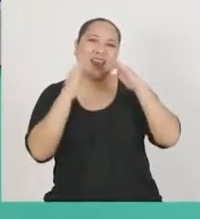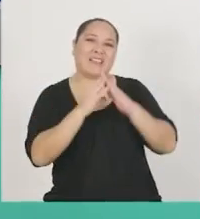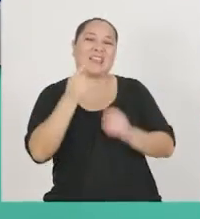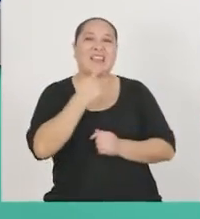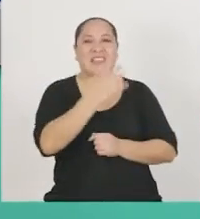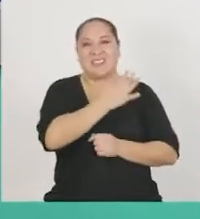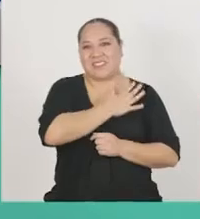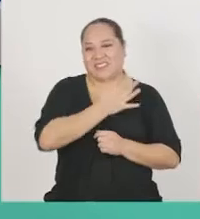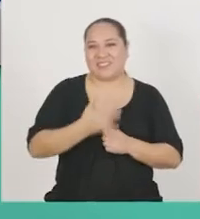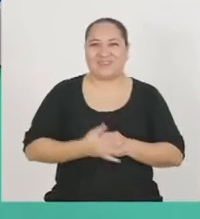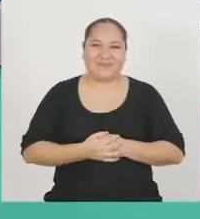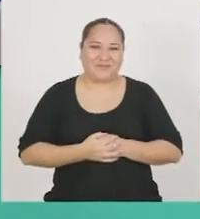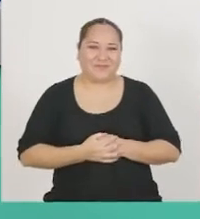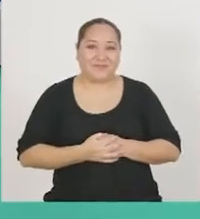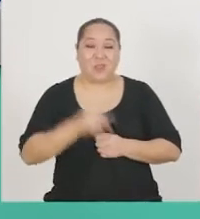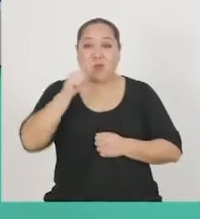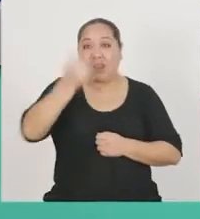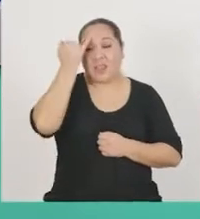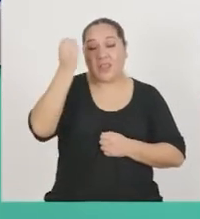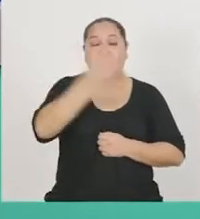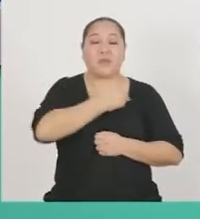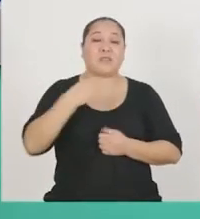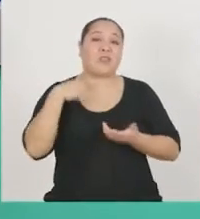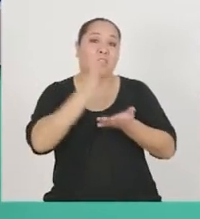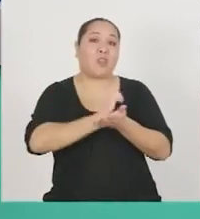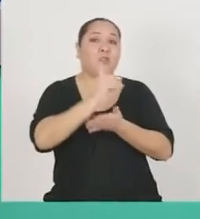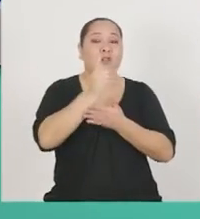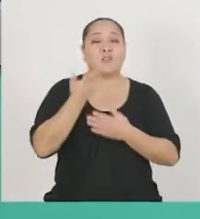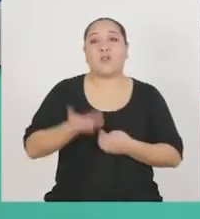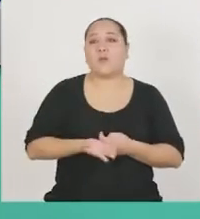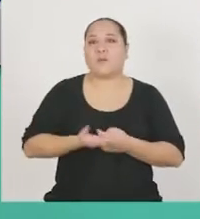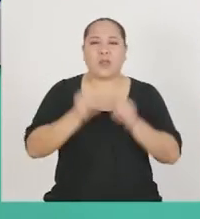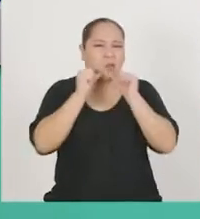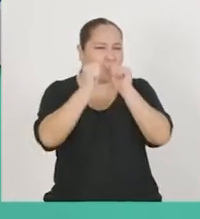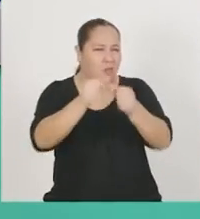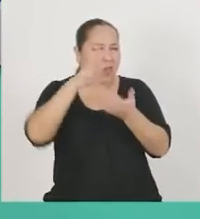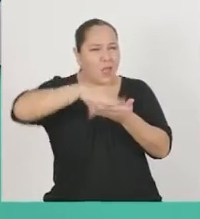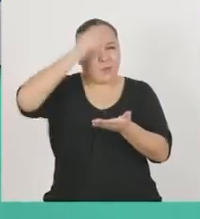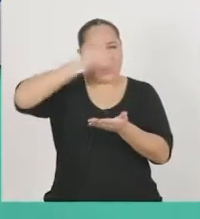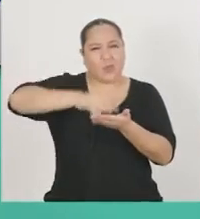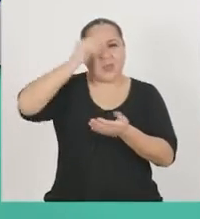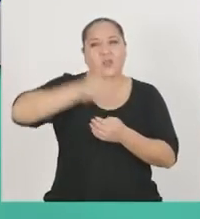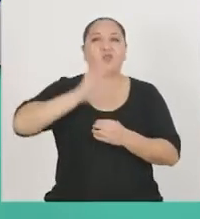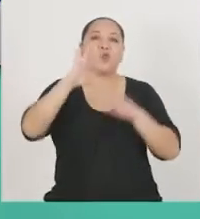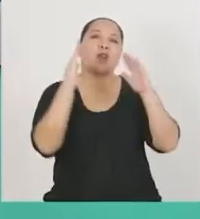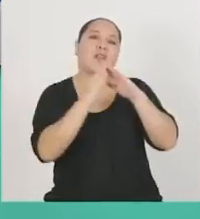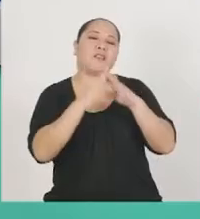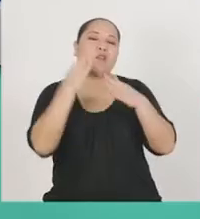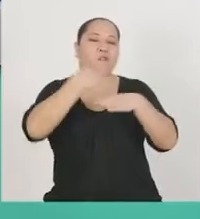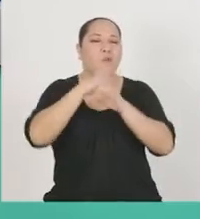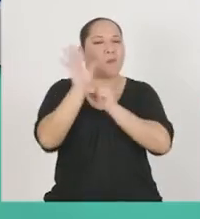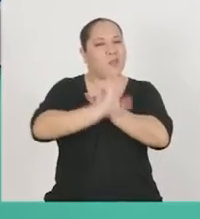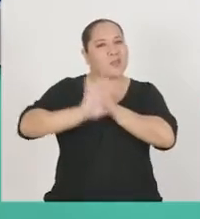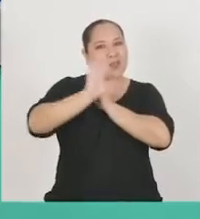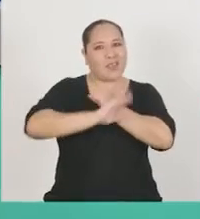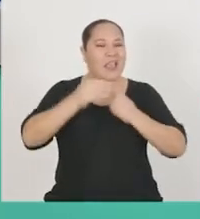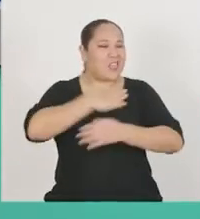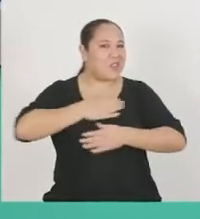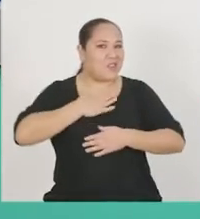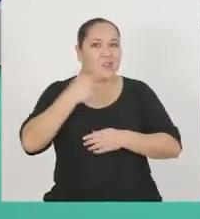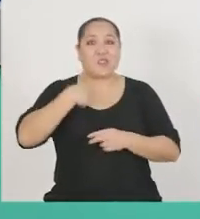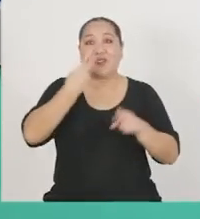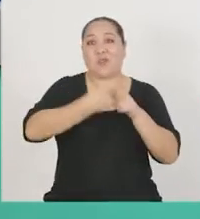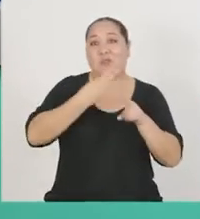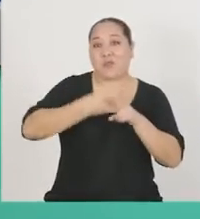Aprendo en Casa, una iniciativa del Ministerio de Educación para seguir aprendiendo desde casa de manera segura y